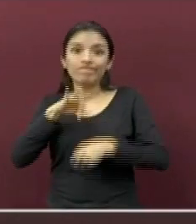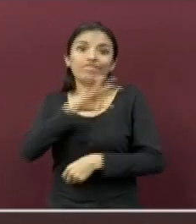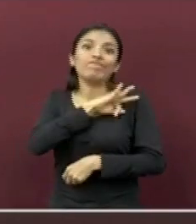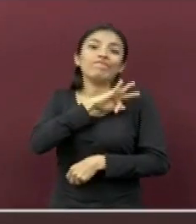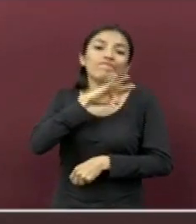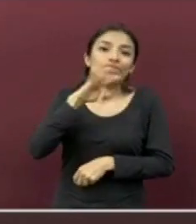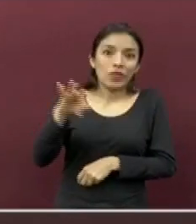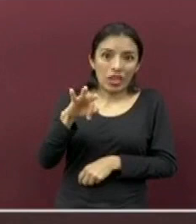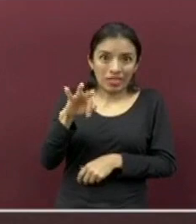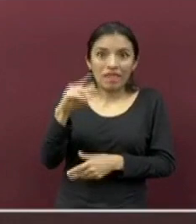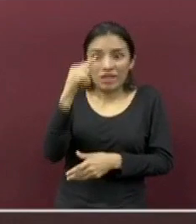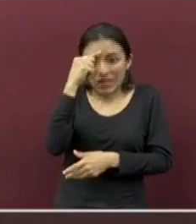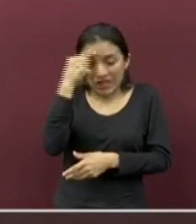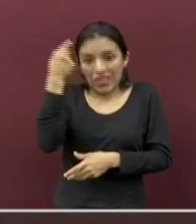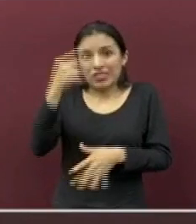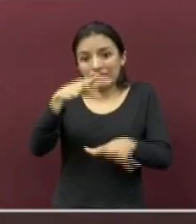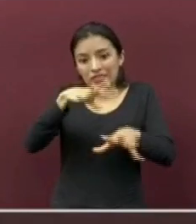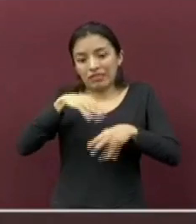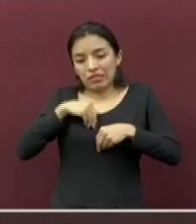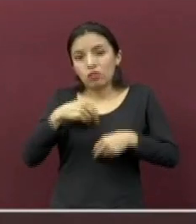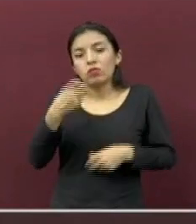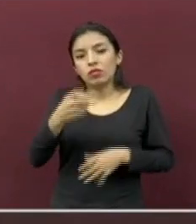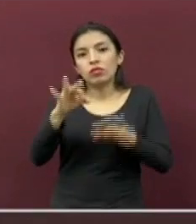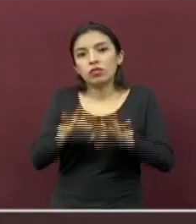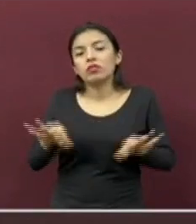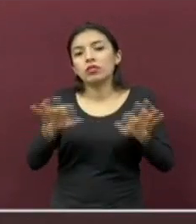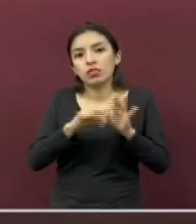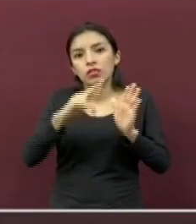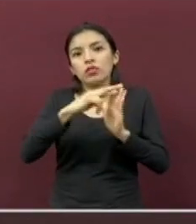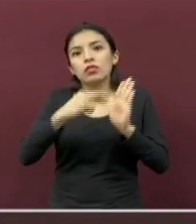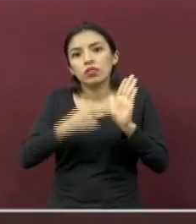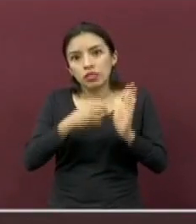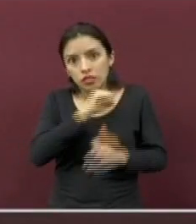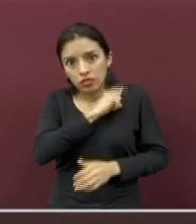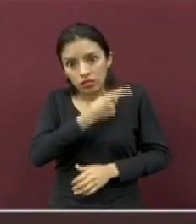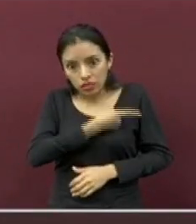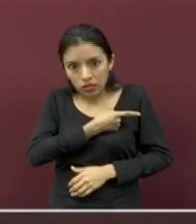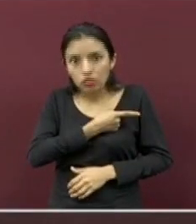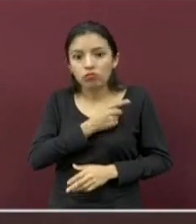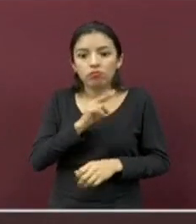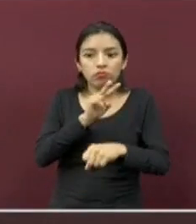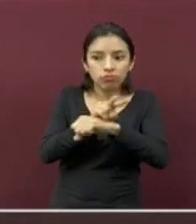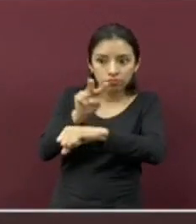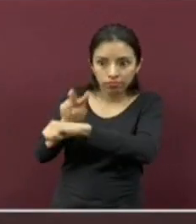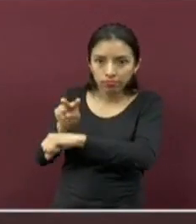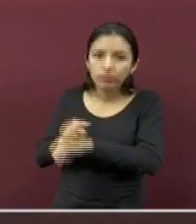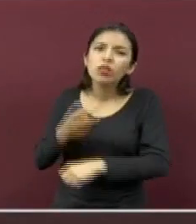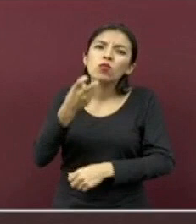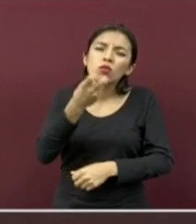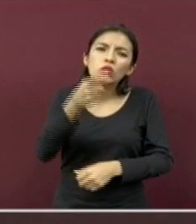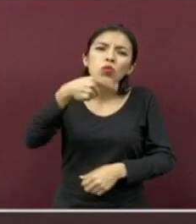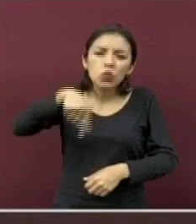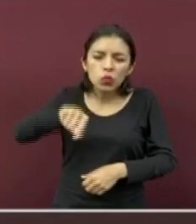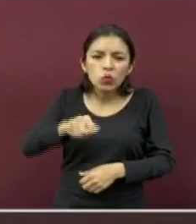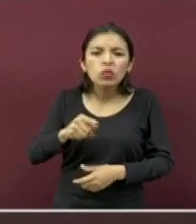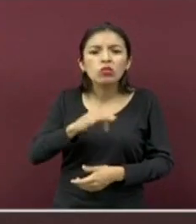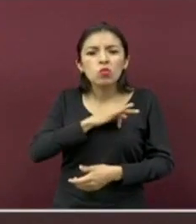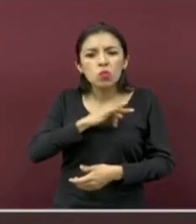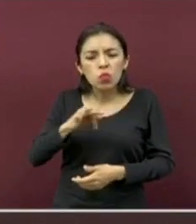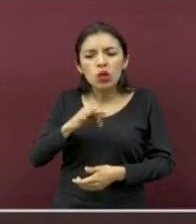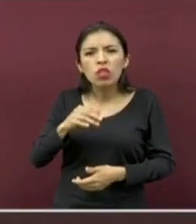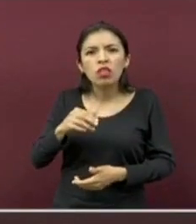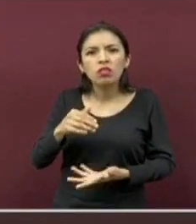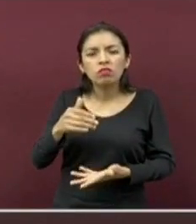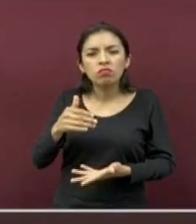las medidas de precaución. Así que permítanos apoyarlos en todo lo